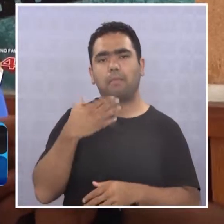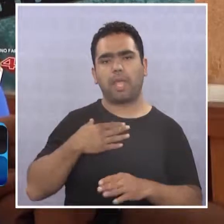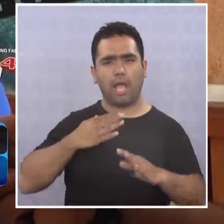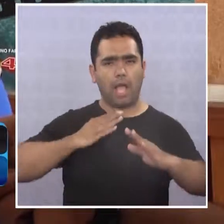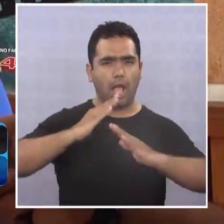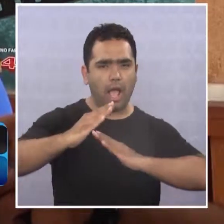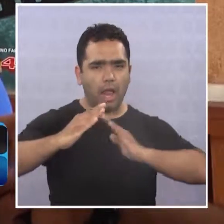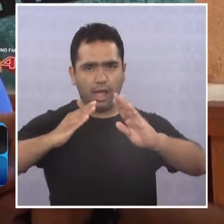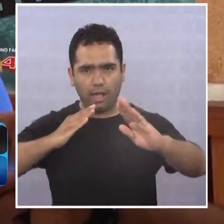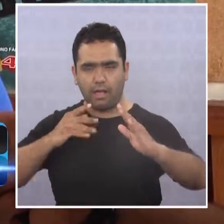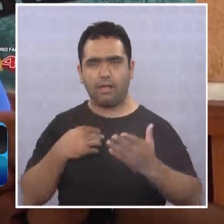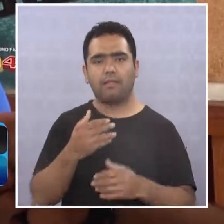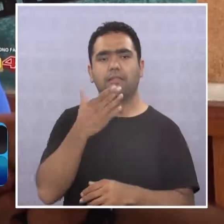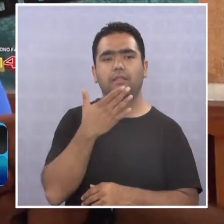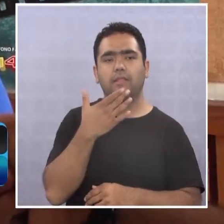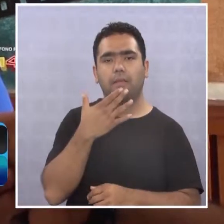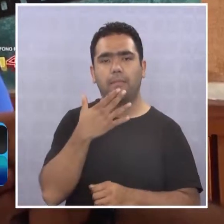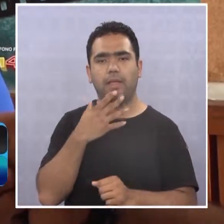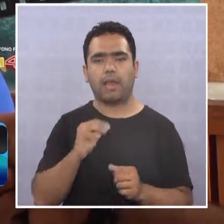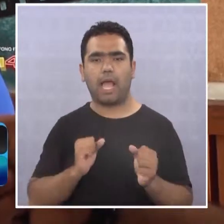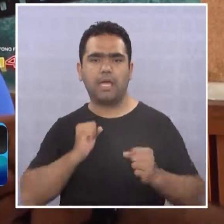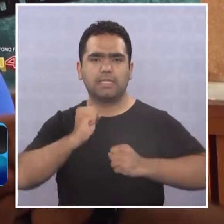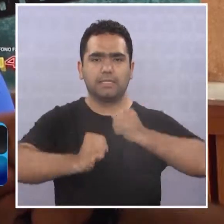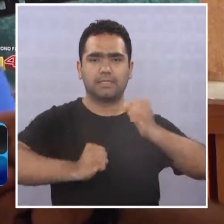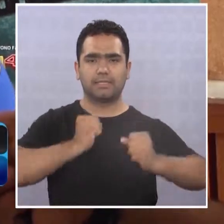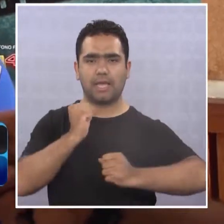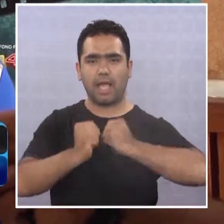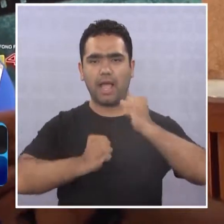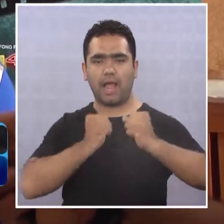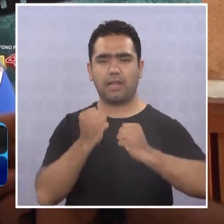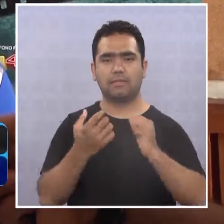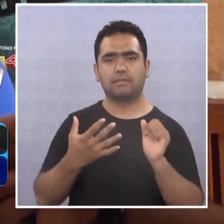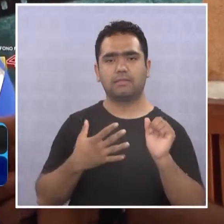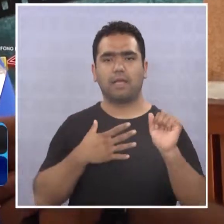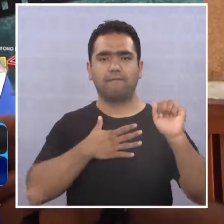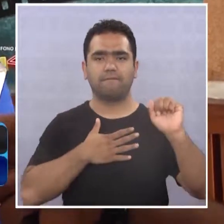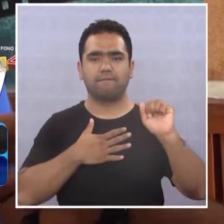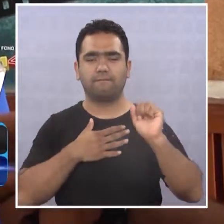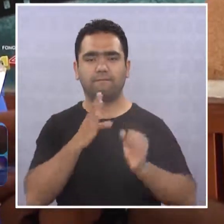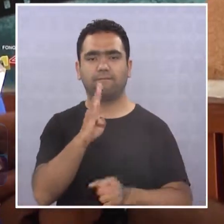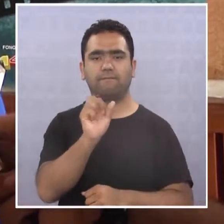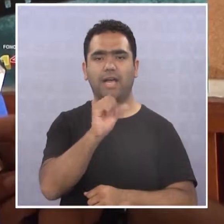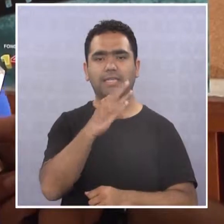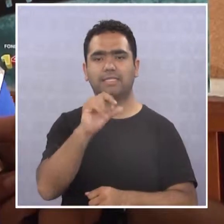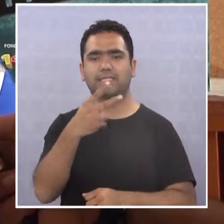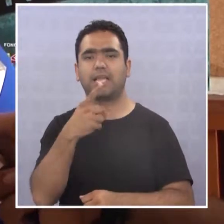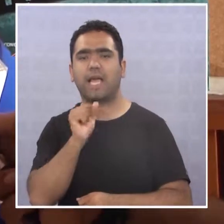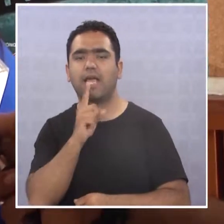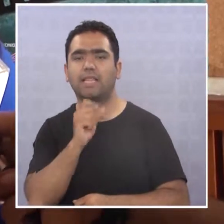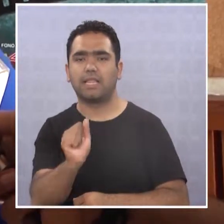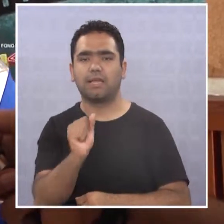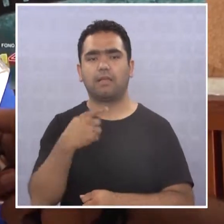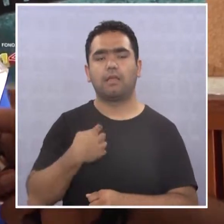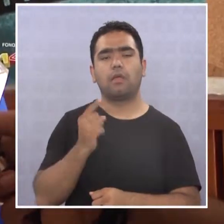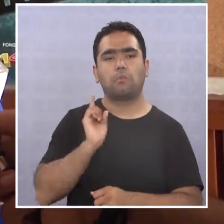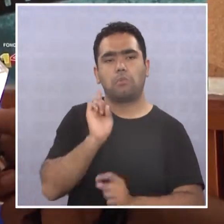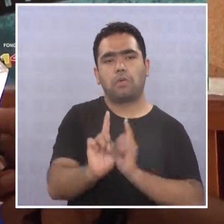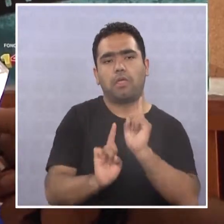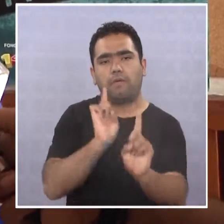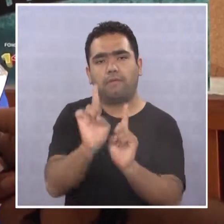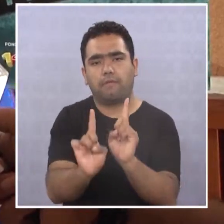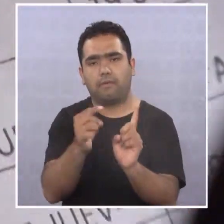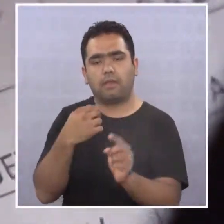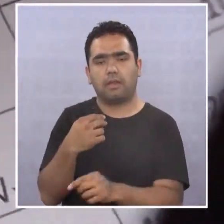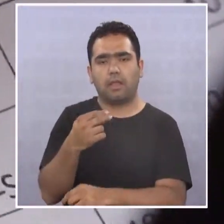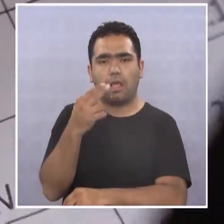Chotokam, y también tenemos salsa, bachata, y los espacios están facilitados para la comunidad para que vengan a realizar cualquier